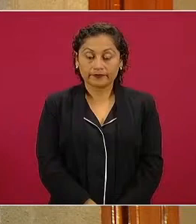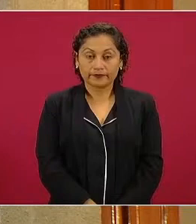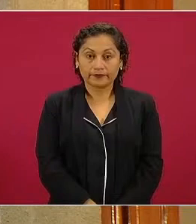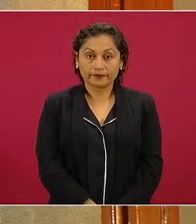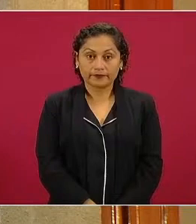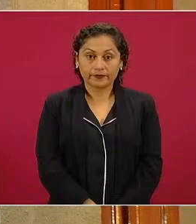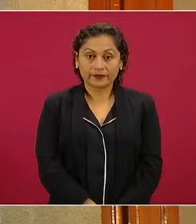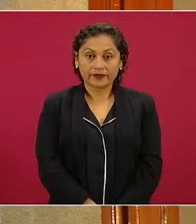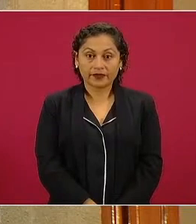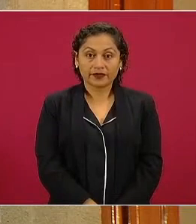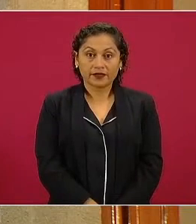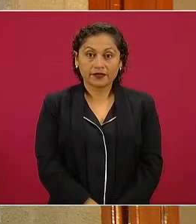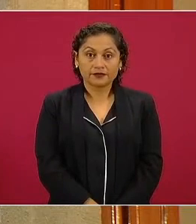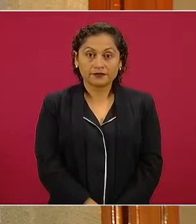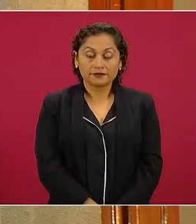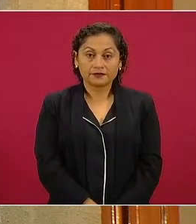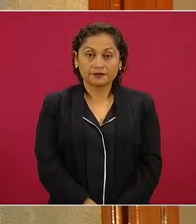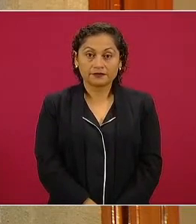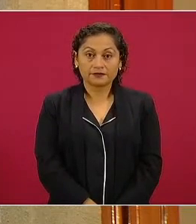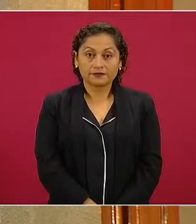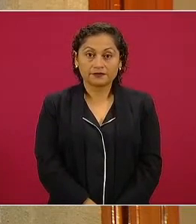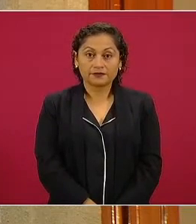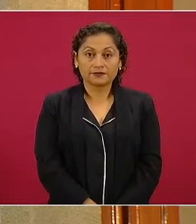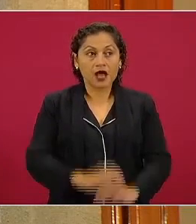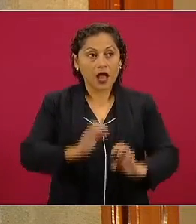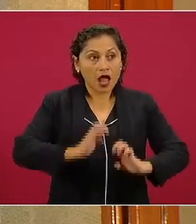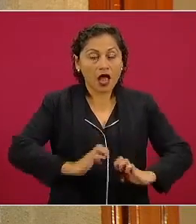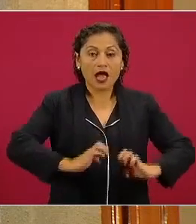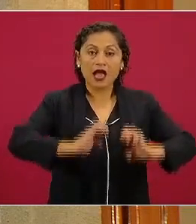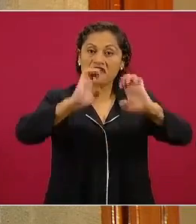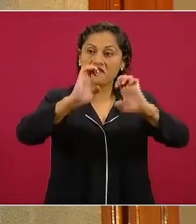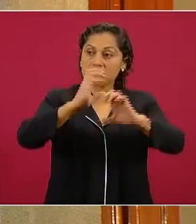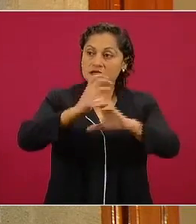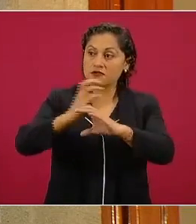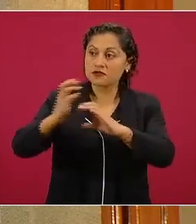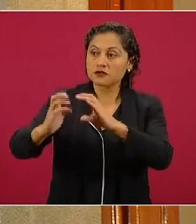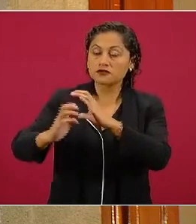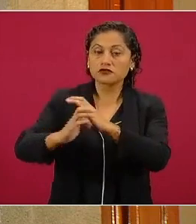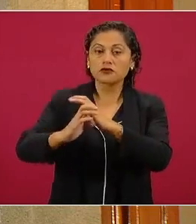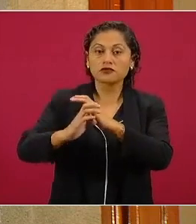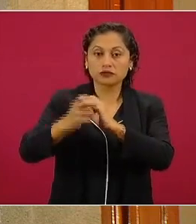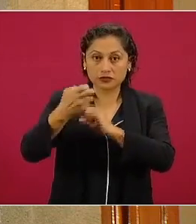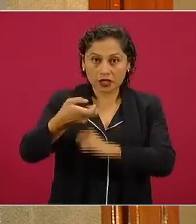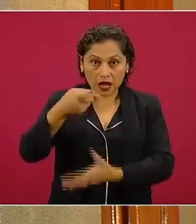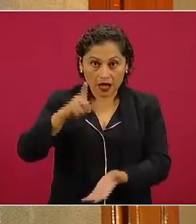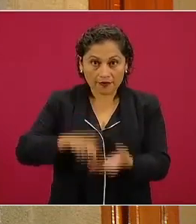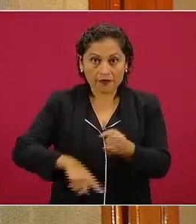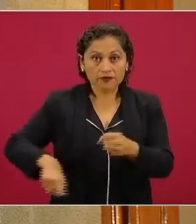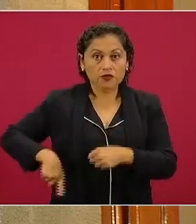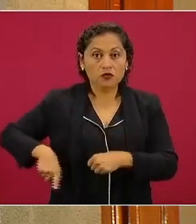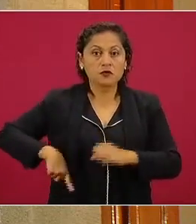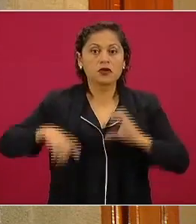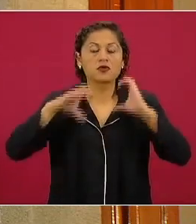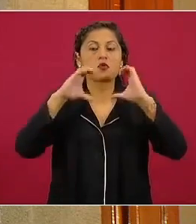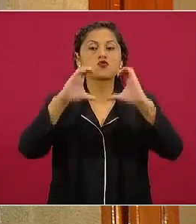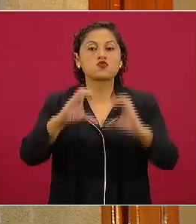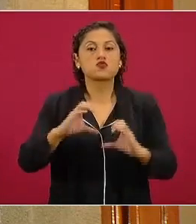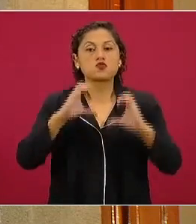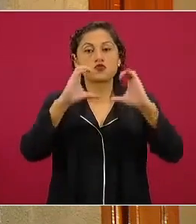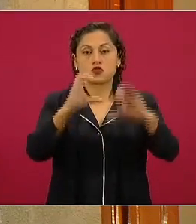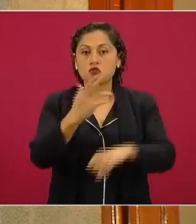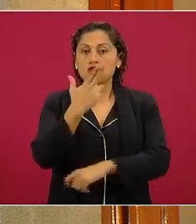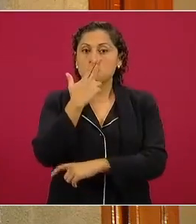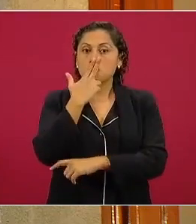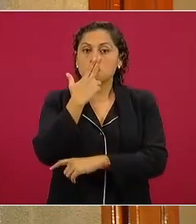se cuidarán los bienes que antes decía no para qué vas